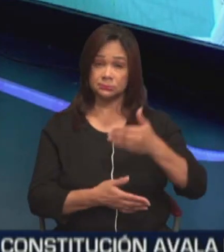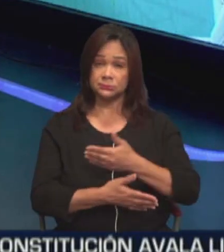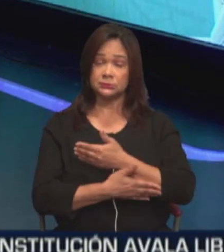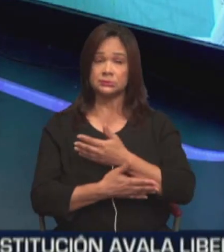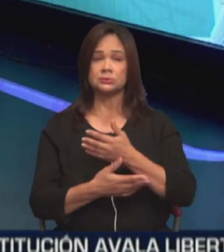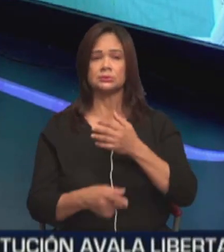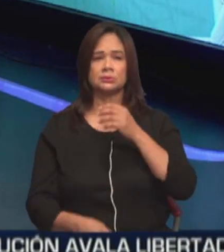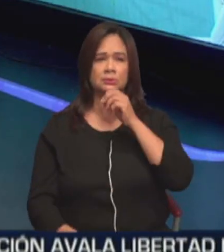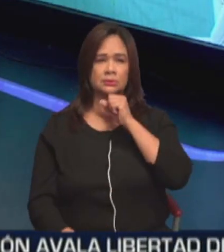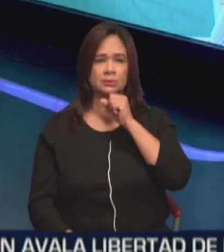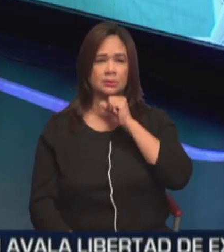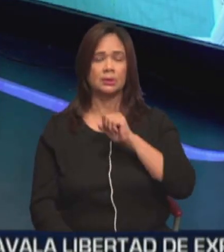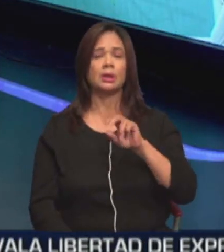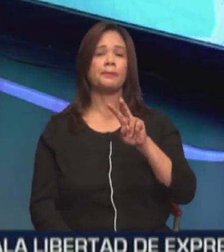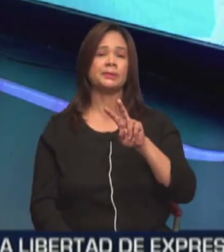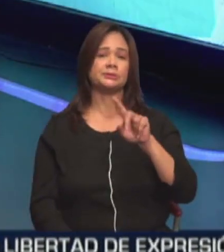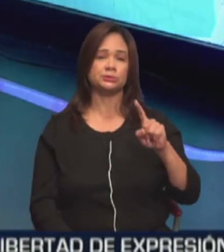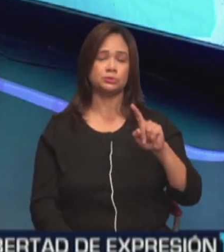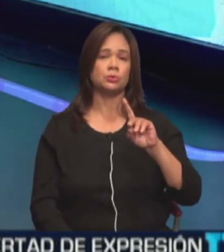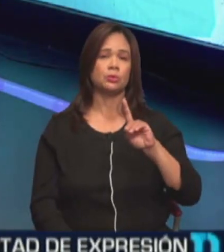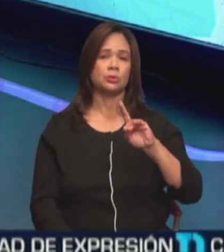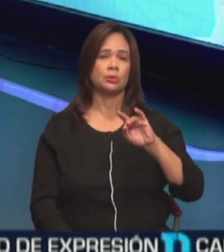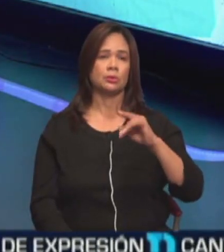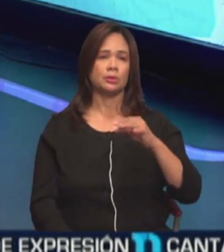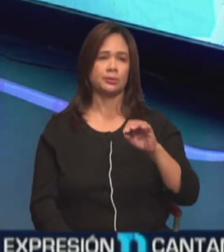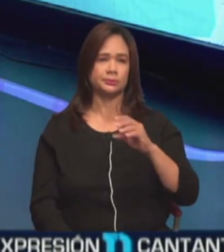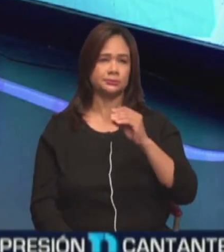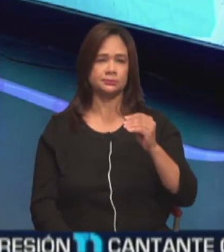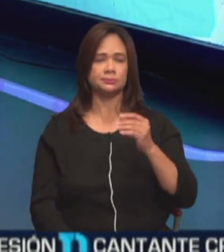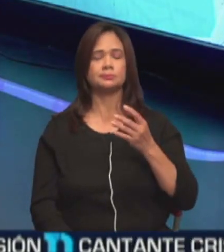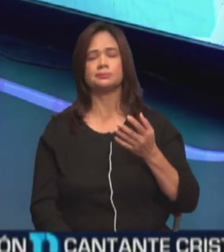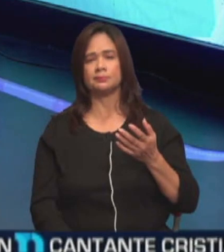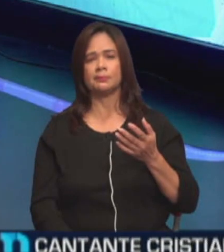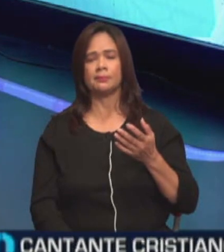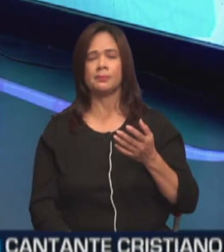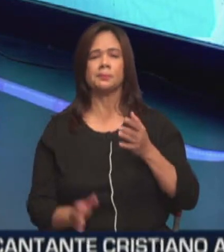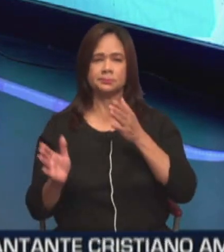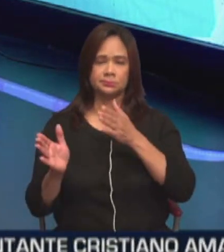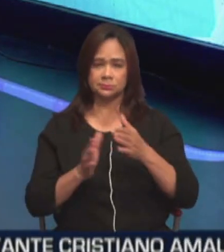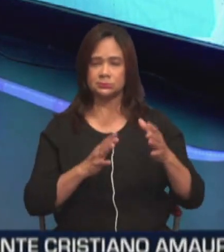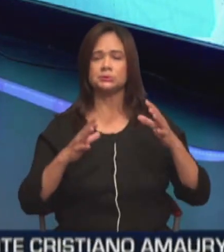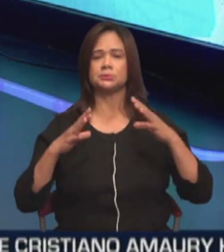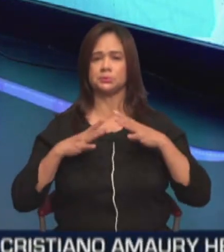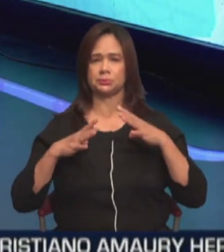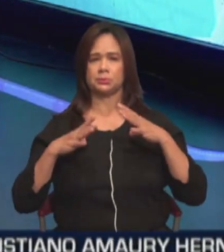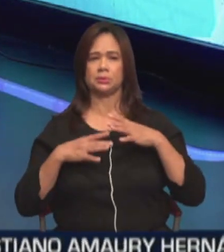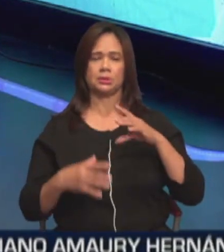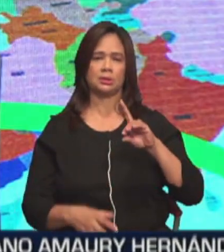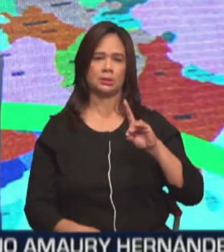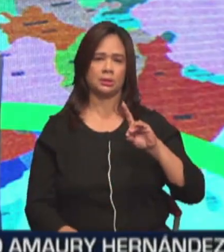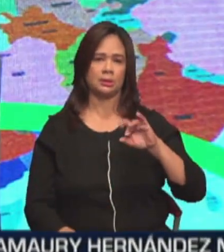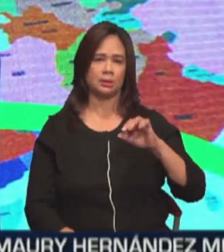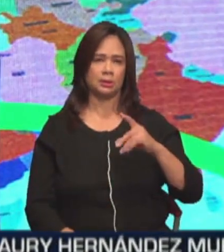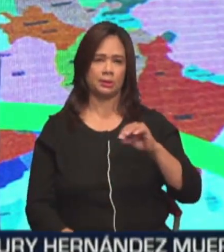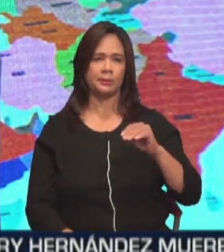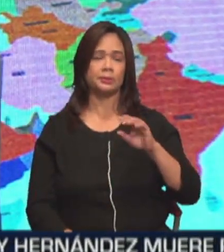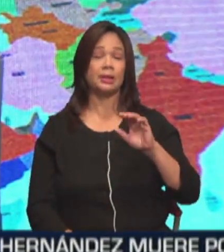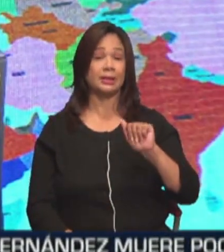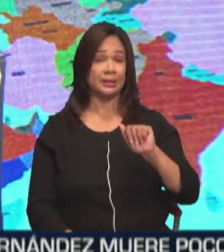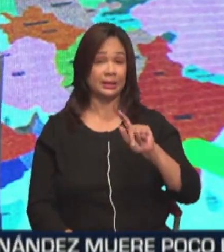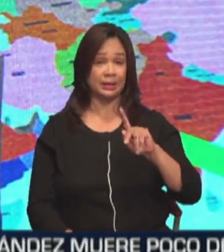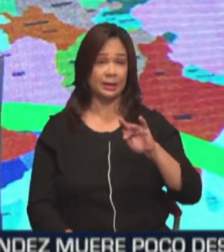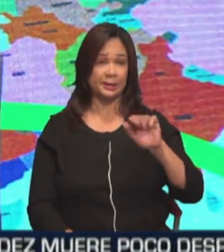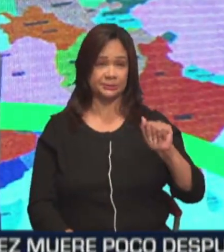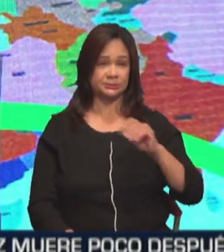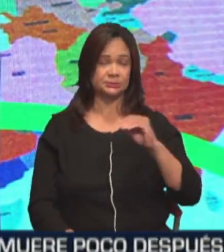cumplir. Diego tiene 21. ¿Usted lo hizo ahí más o menos? Bueno, fue planeando las vacaciones. Ahí vino Diego de Alaska. De Alaska para